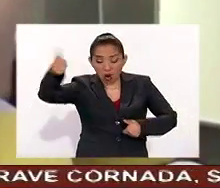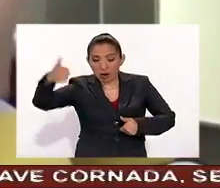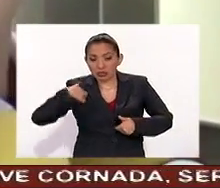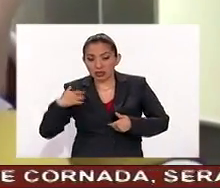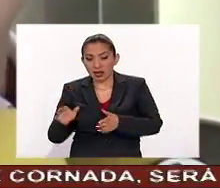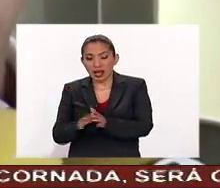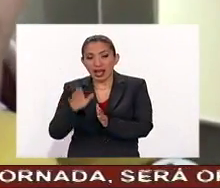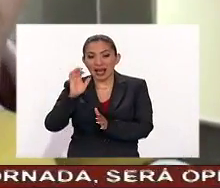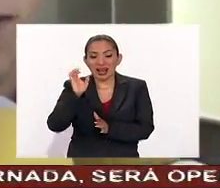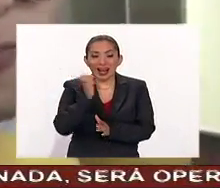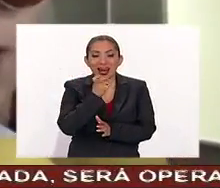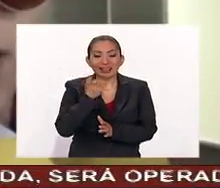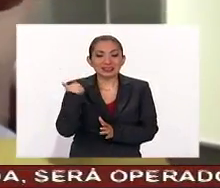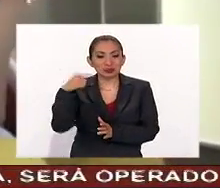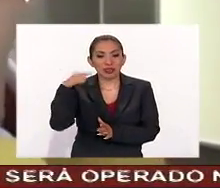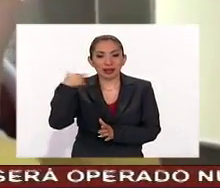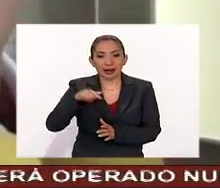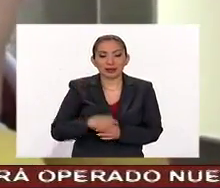a las filas de las chivas